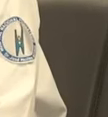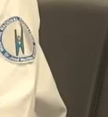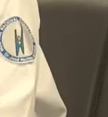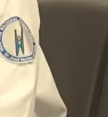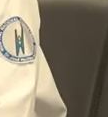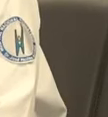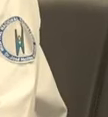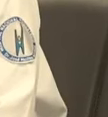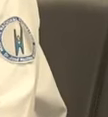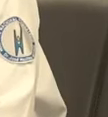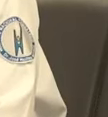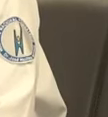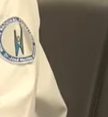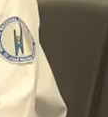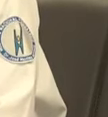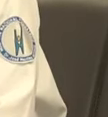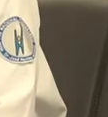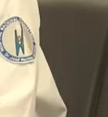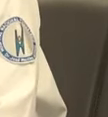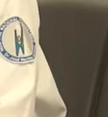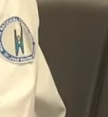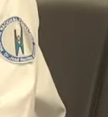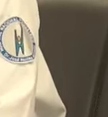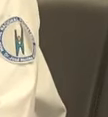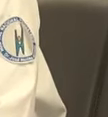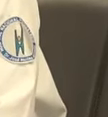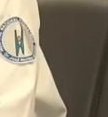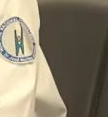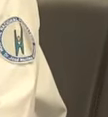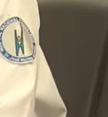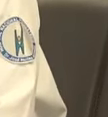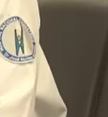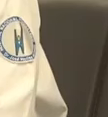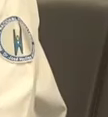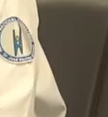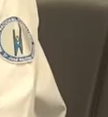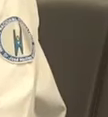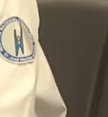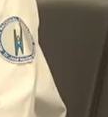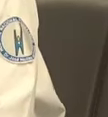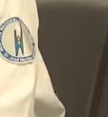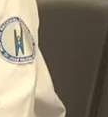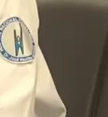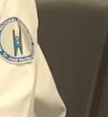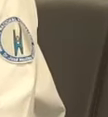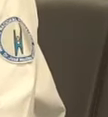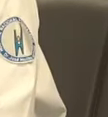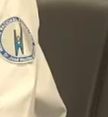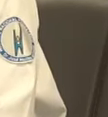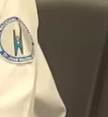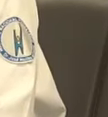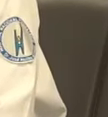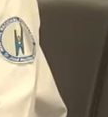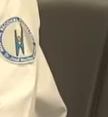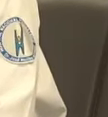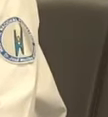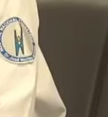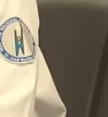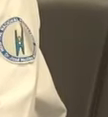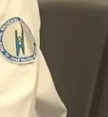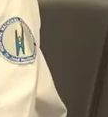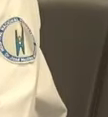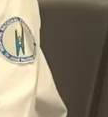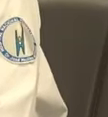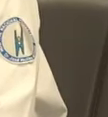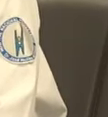de los servicios y en la mejora de instalaciones del hospital, lo cual nos ha permitido, en un inicio teníamos nosotros